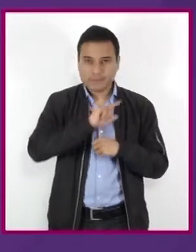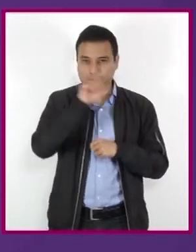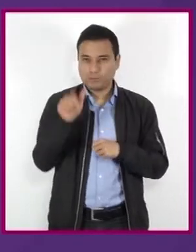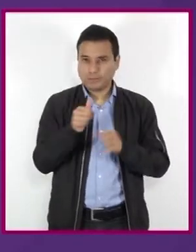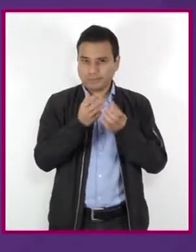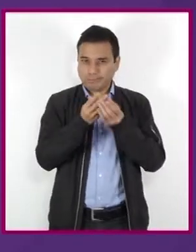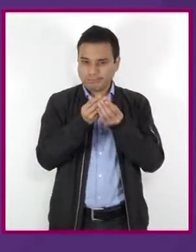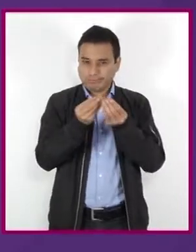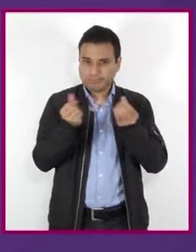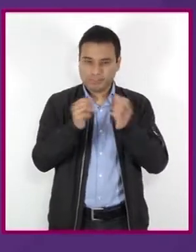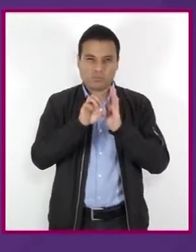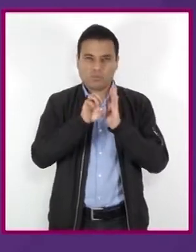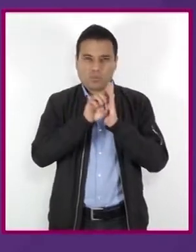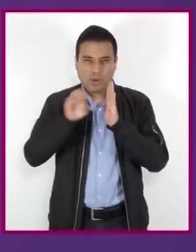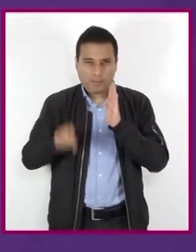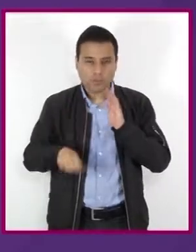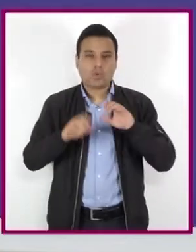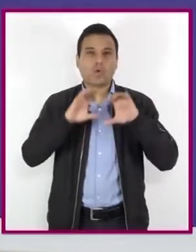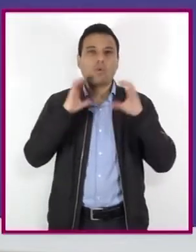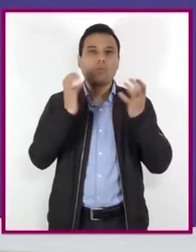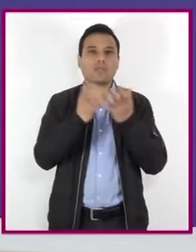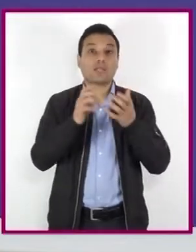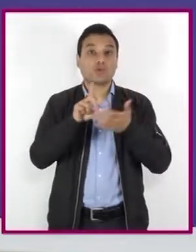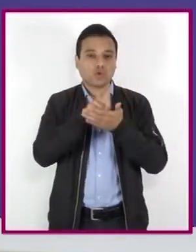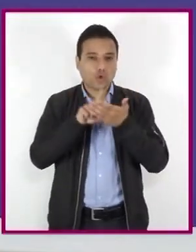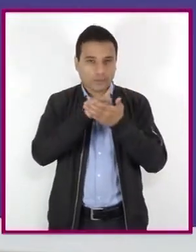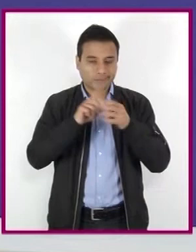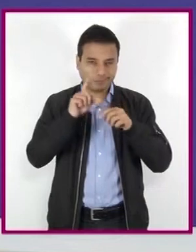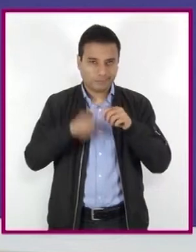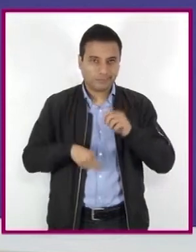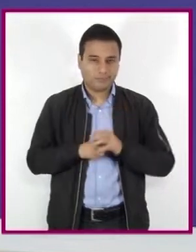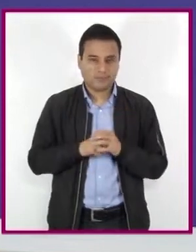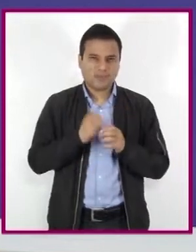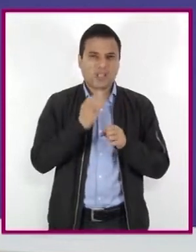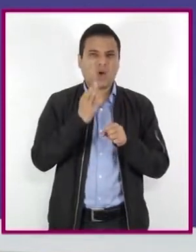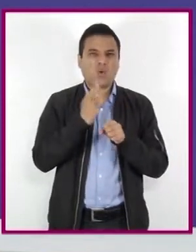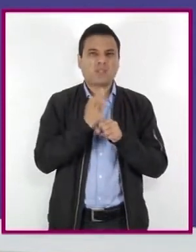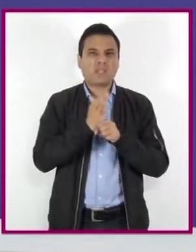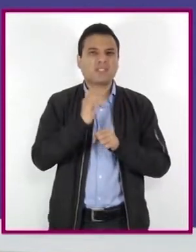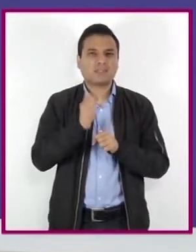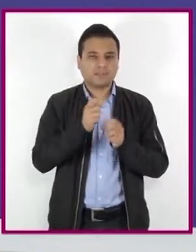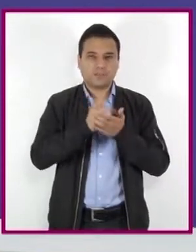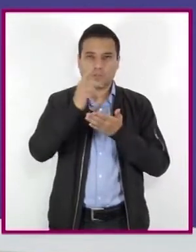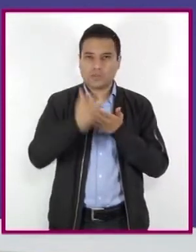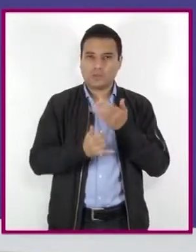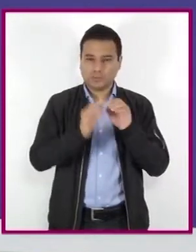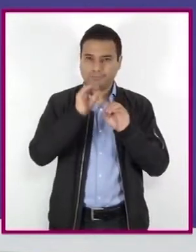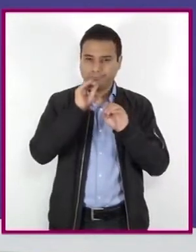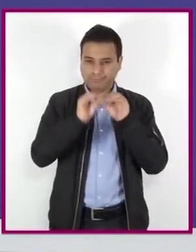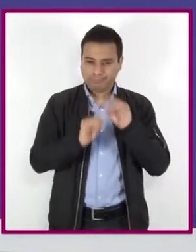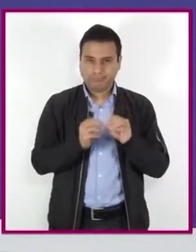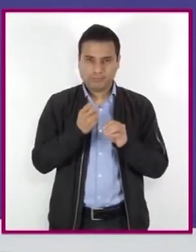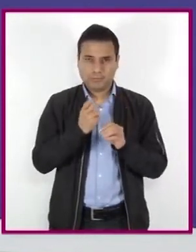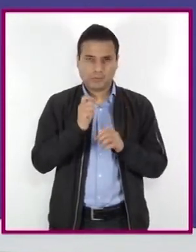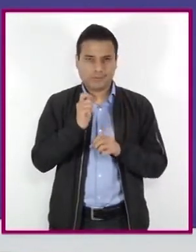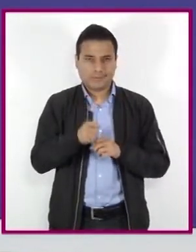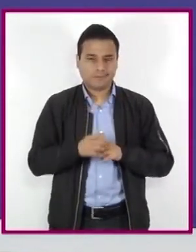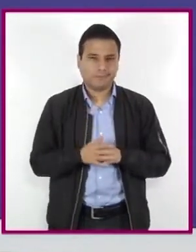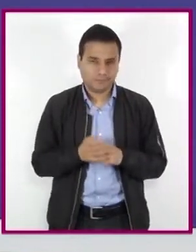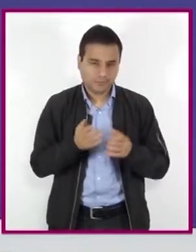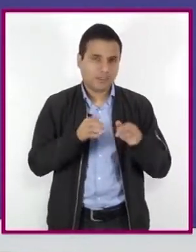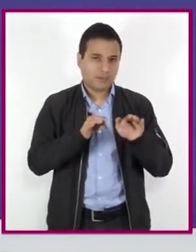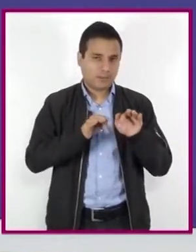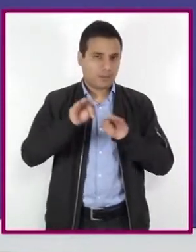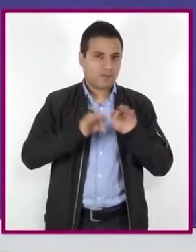a las drogas en la comunidad. En esta sesión desarrollaremos un proyecto. Es una forma de trabajo que permite